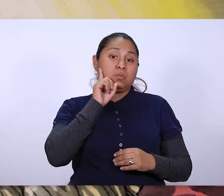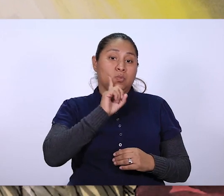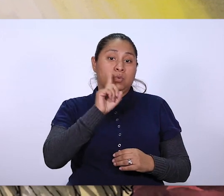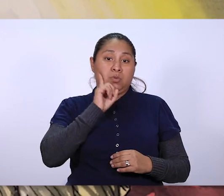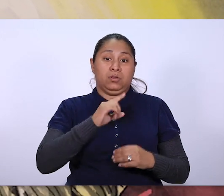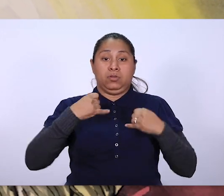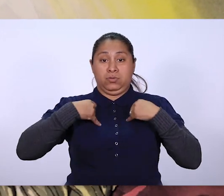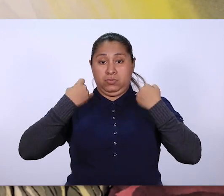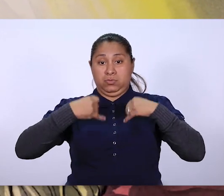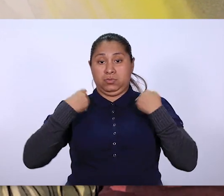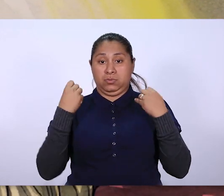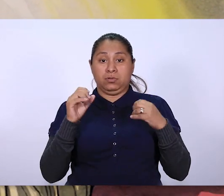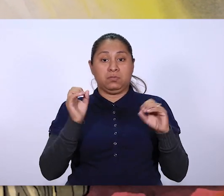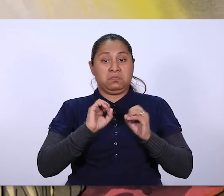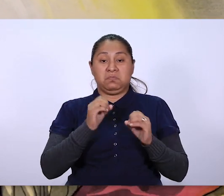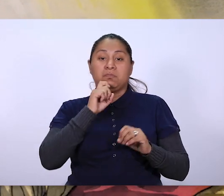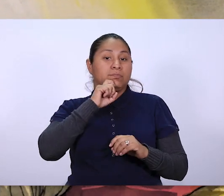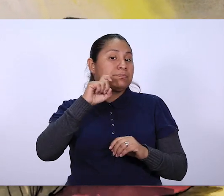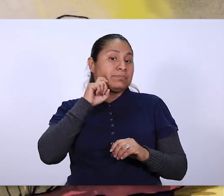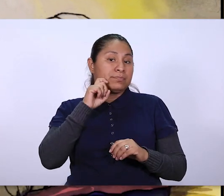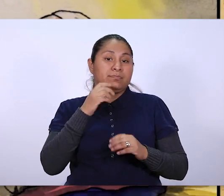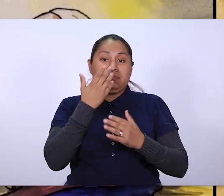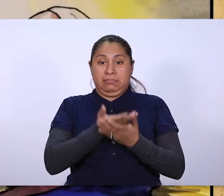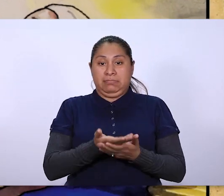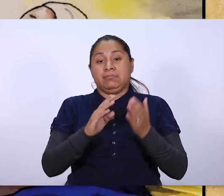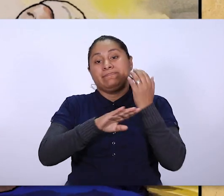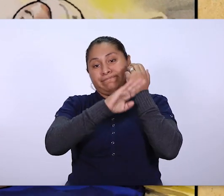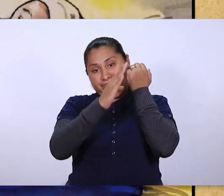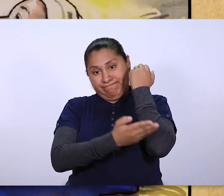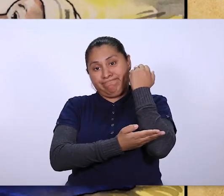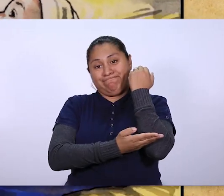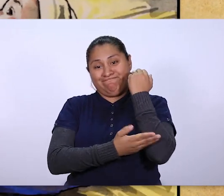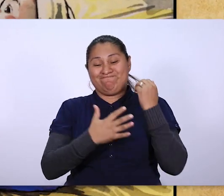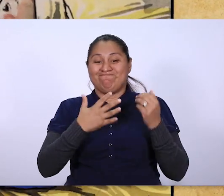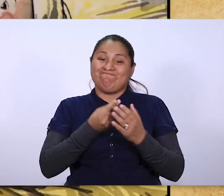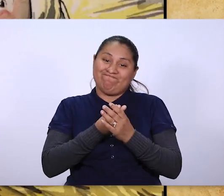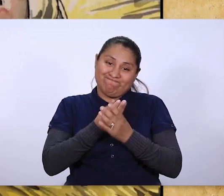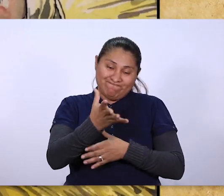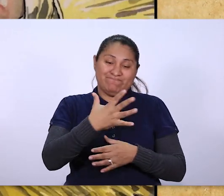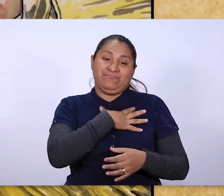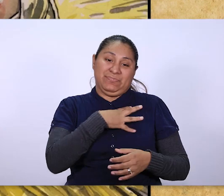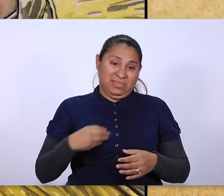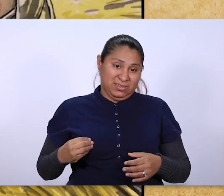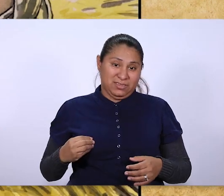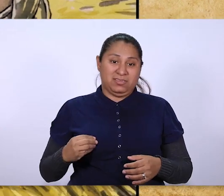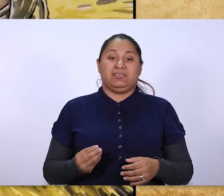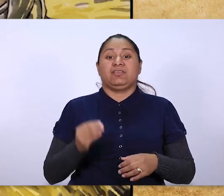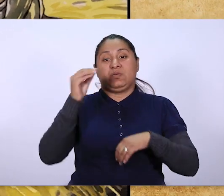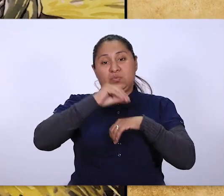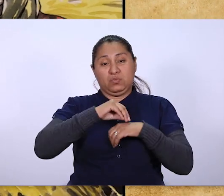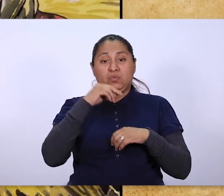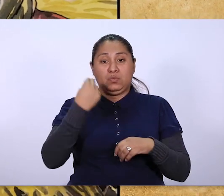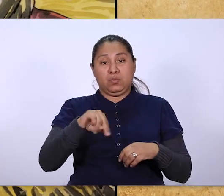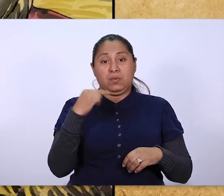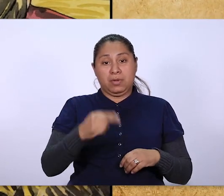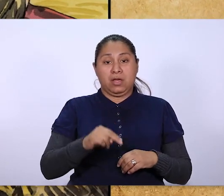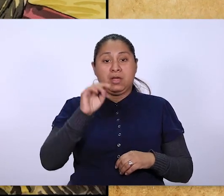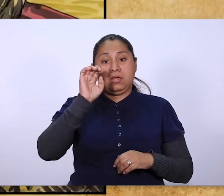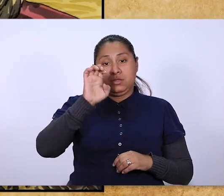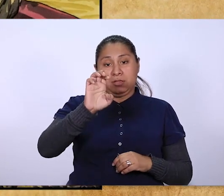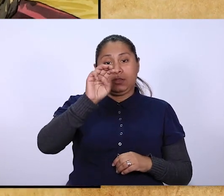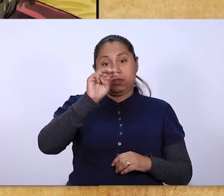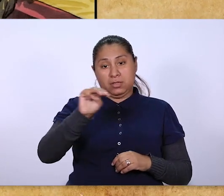profeta. La Virgen quedará encinta y tendrá un hijo, al que pondrán por nombre Emanuel,